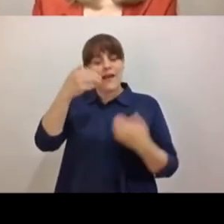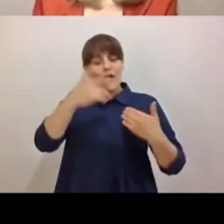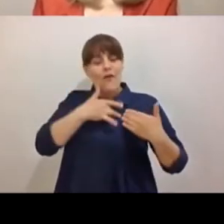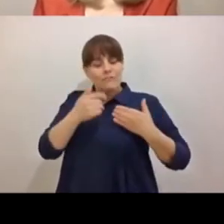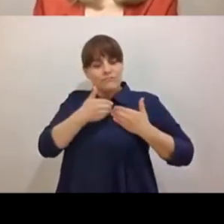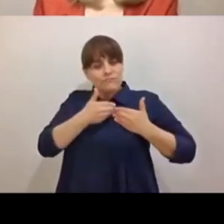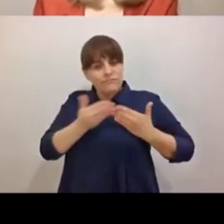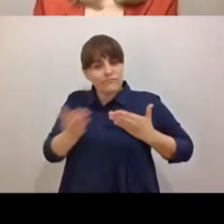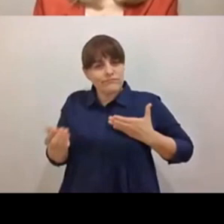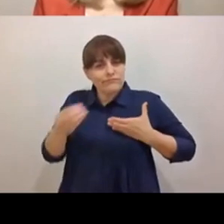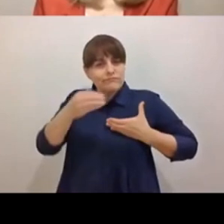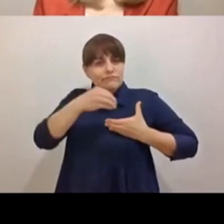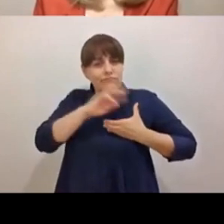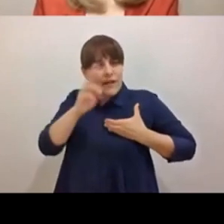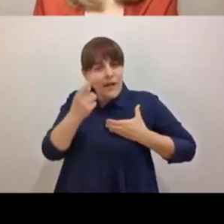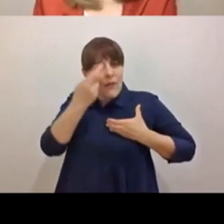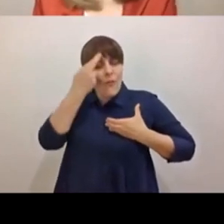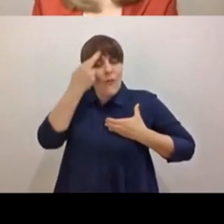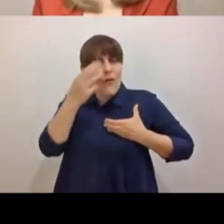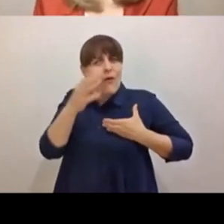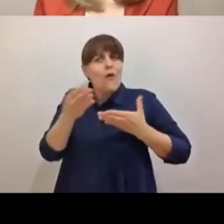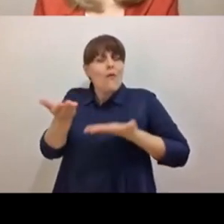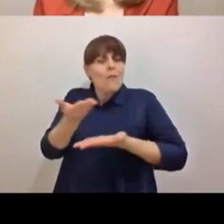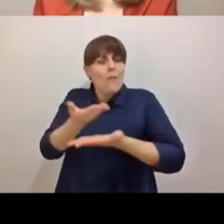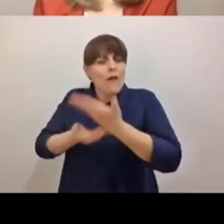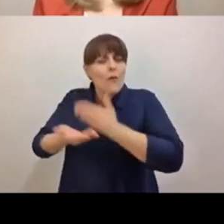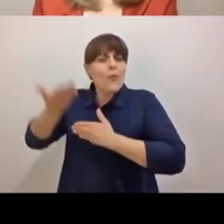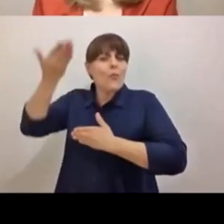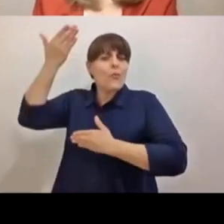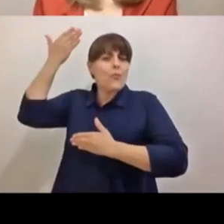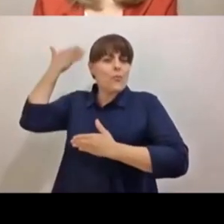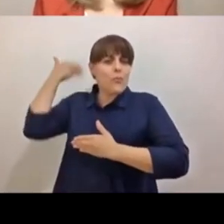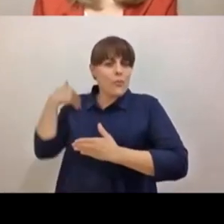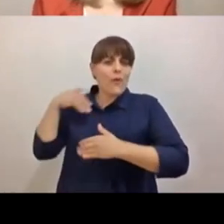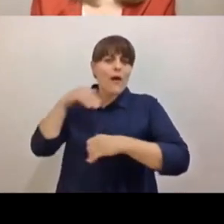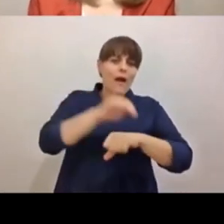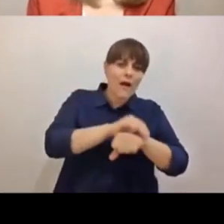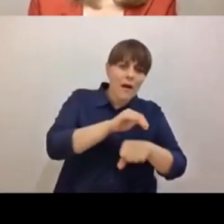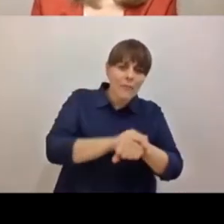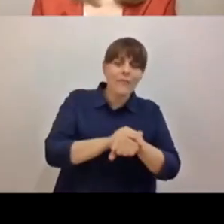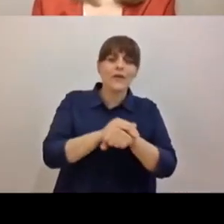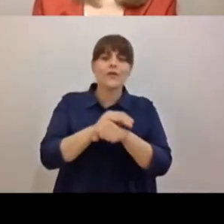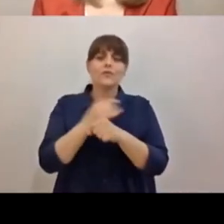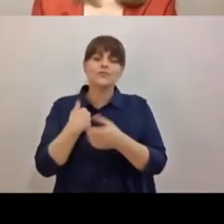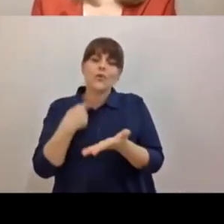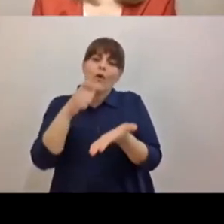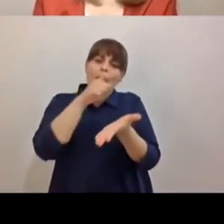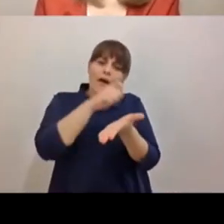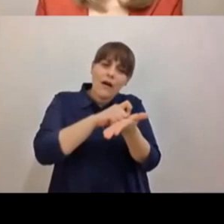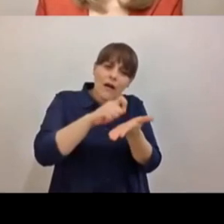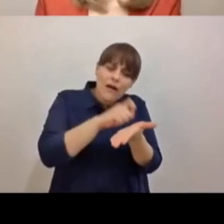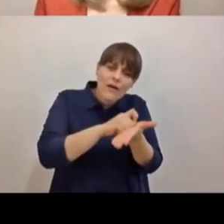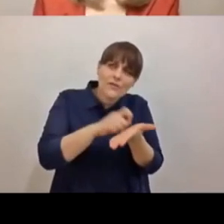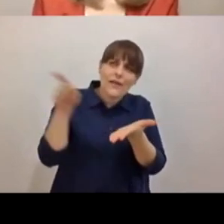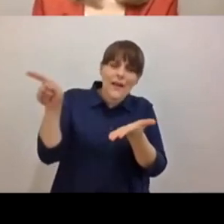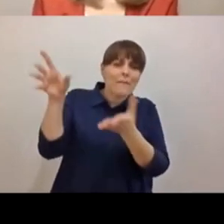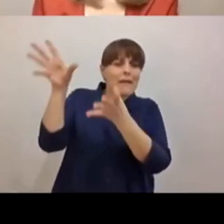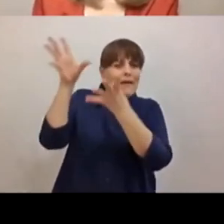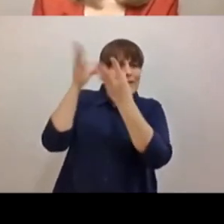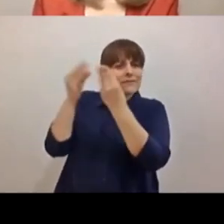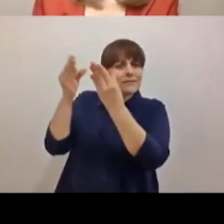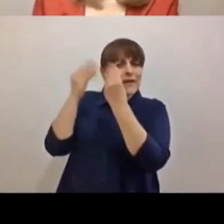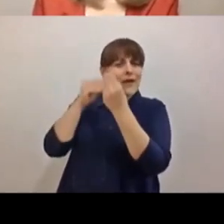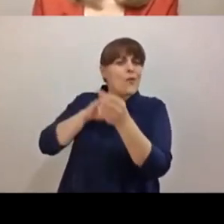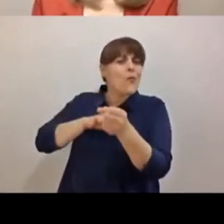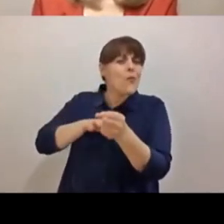los buenos momentos compartidos con los amigos y amigas, anotar lo que han aprendido de sus amigos,